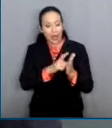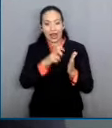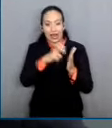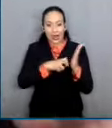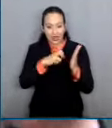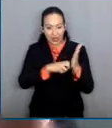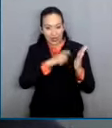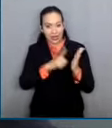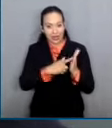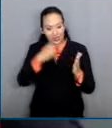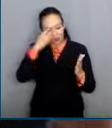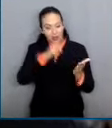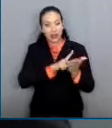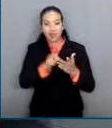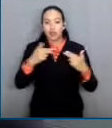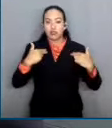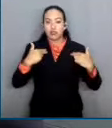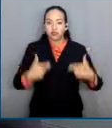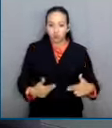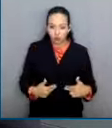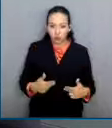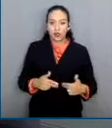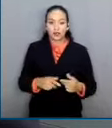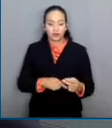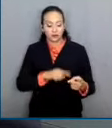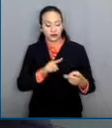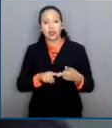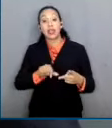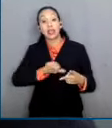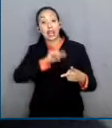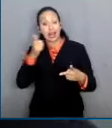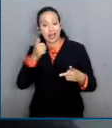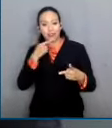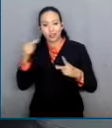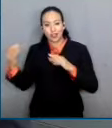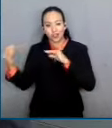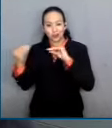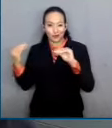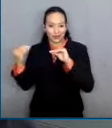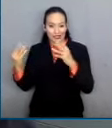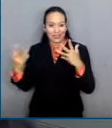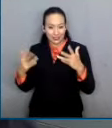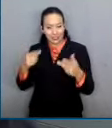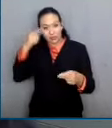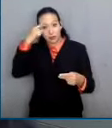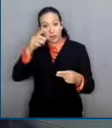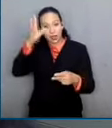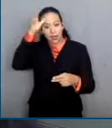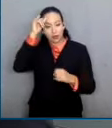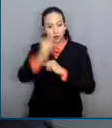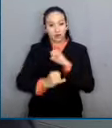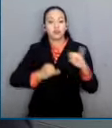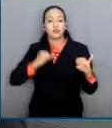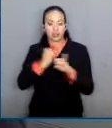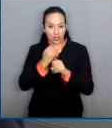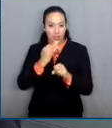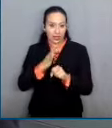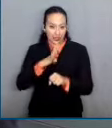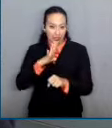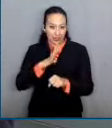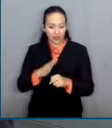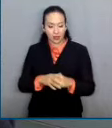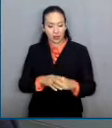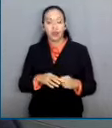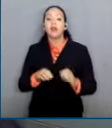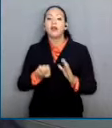del 2011 y al amparo de resoluciones de convenios internacionales que tenemos que son marco jurídico también